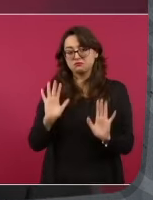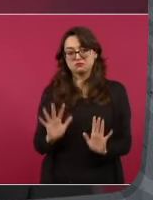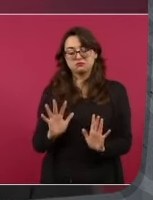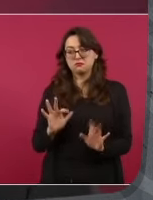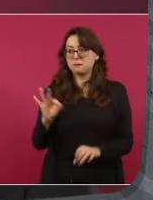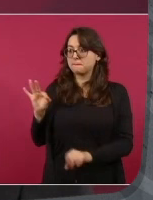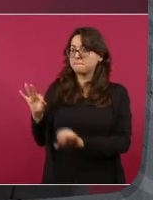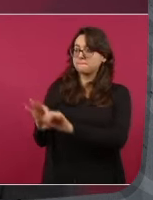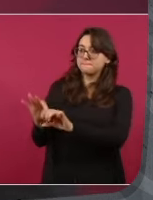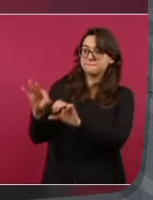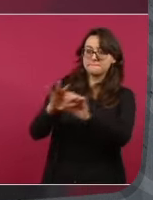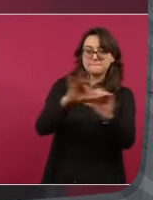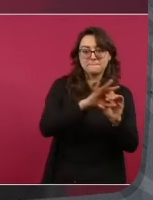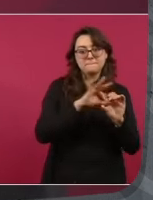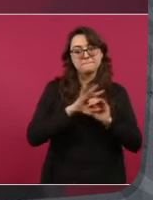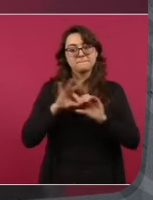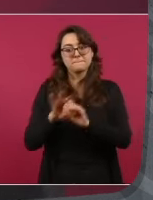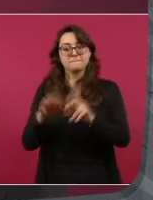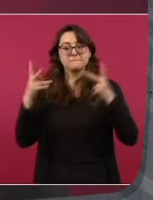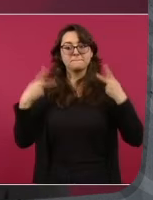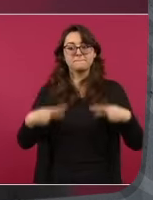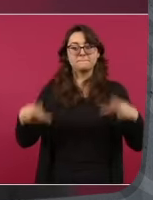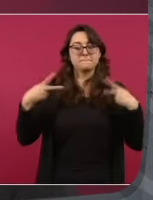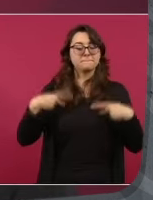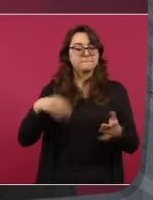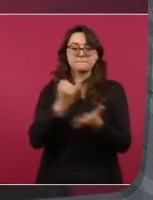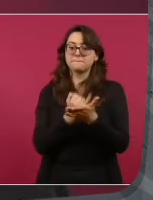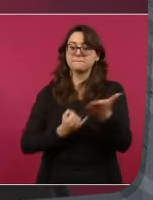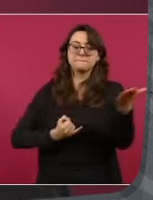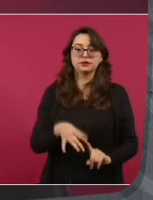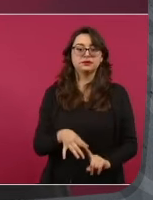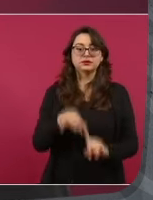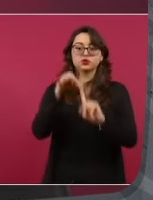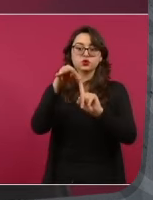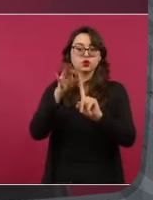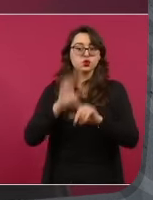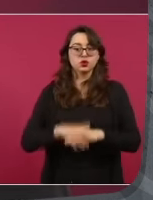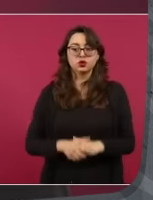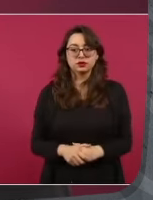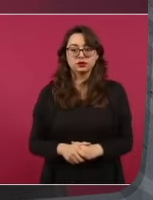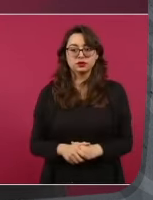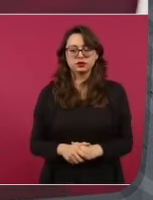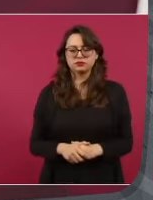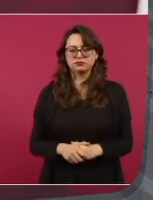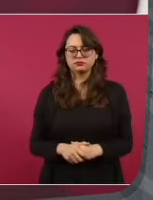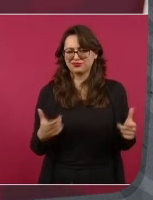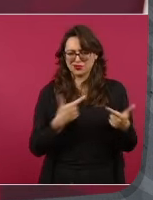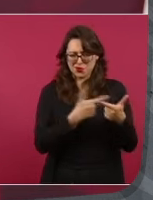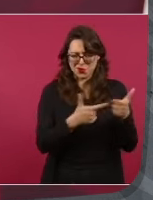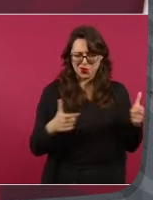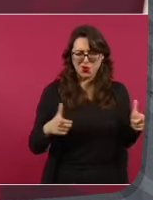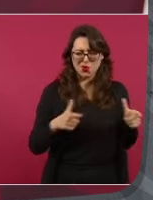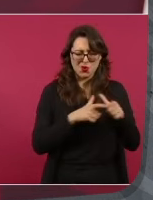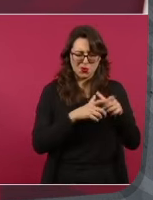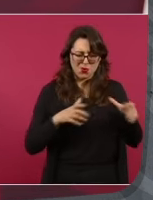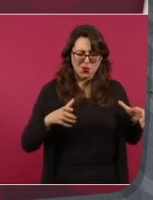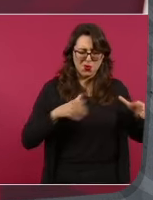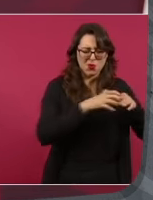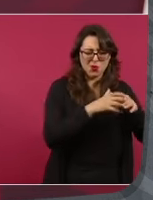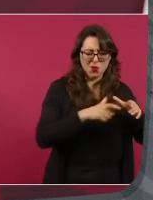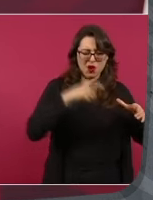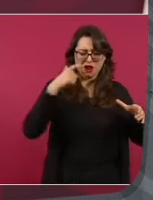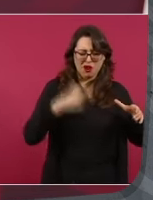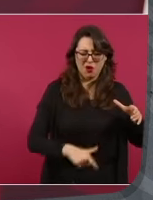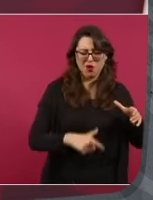no la élite económica o